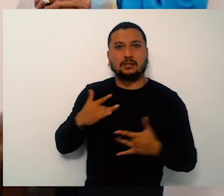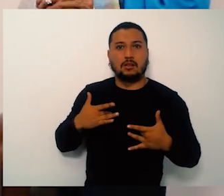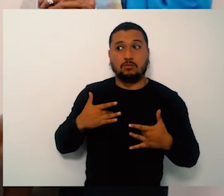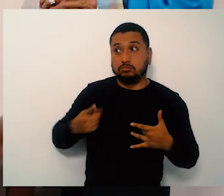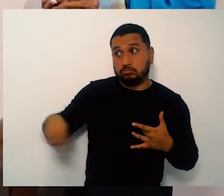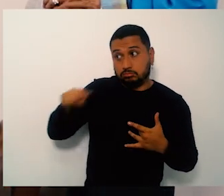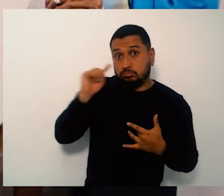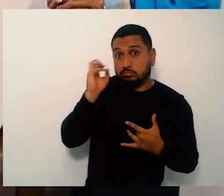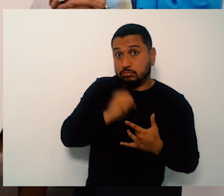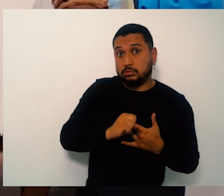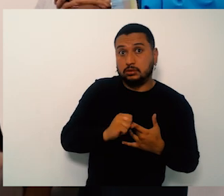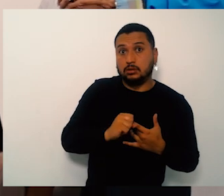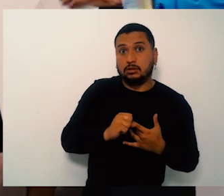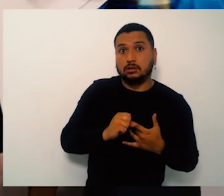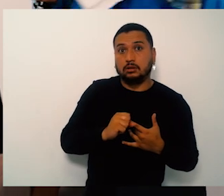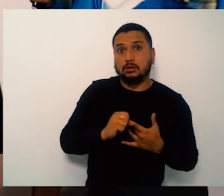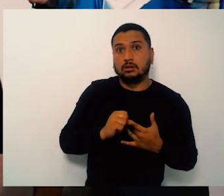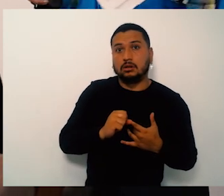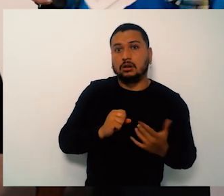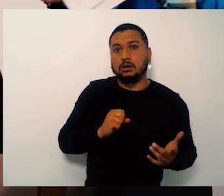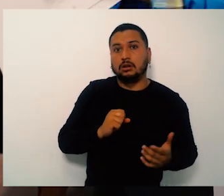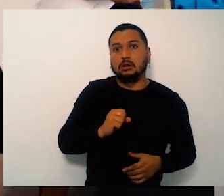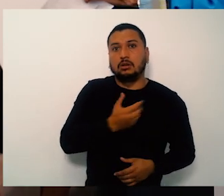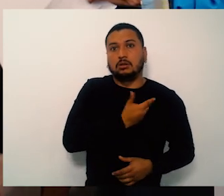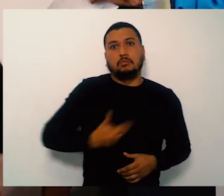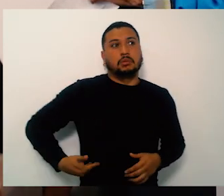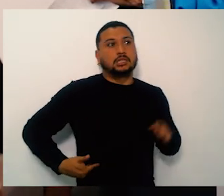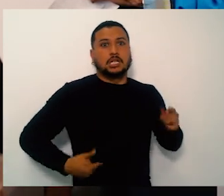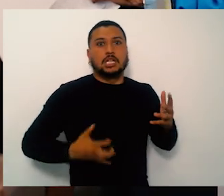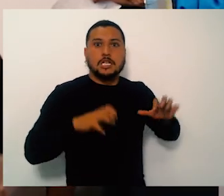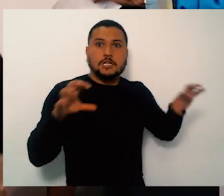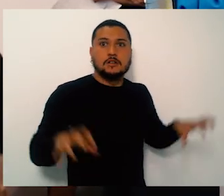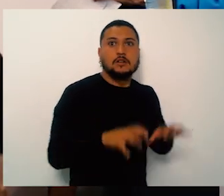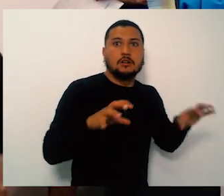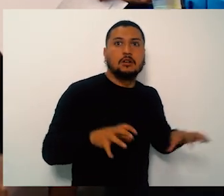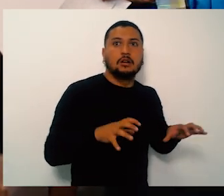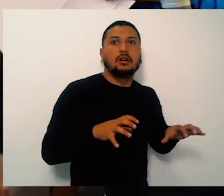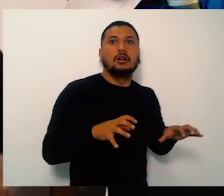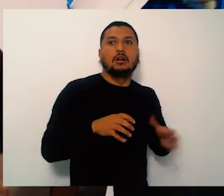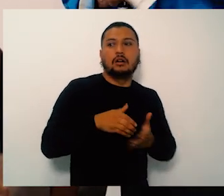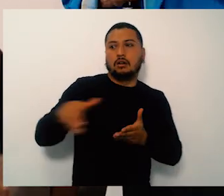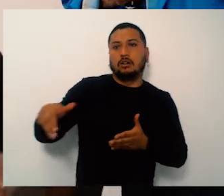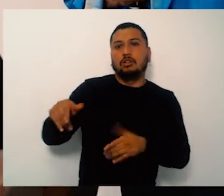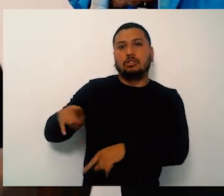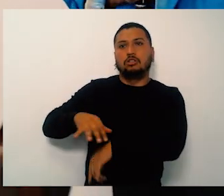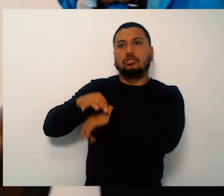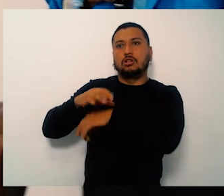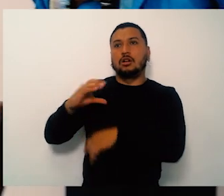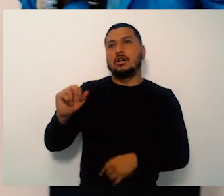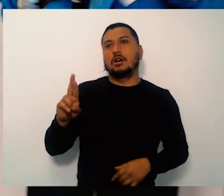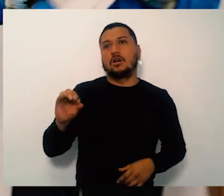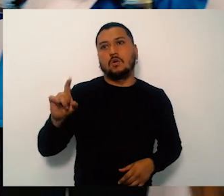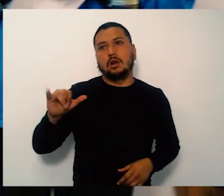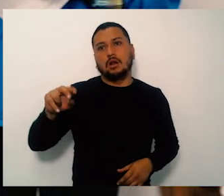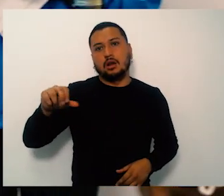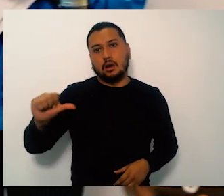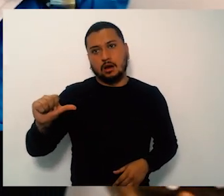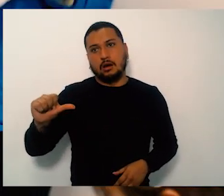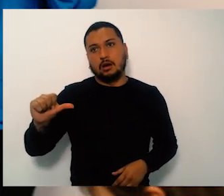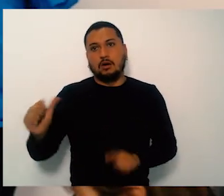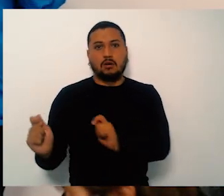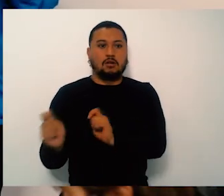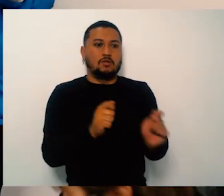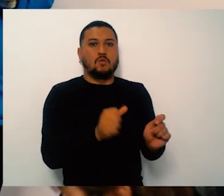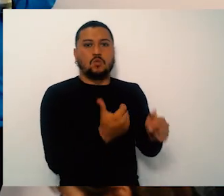le comentaba. Porque para mí no hay cosas malas. En los poquitos meses que llevo como